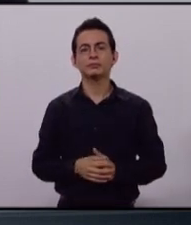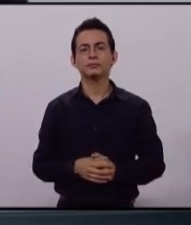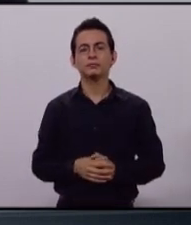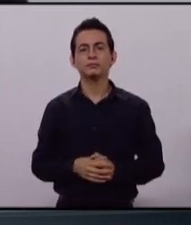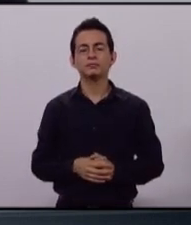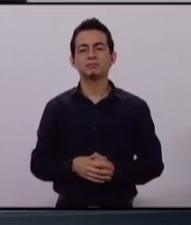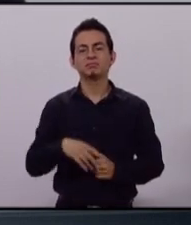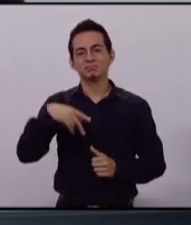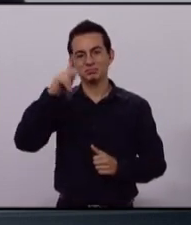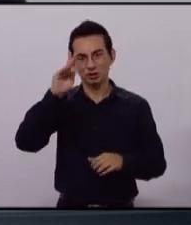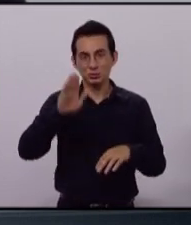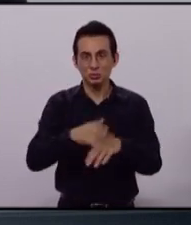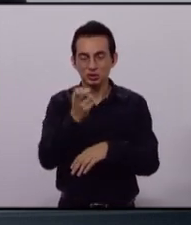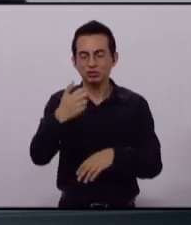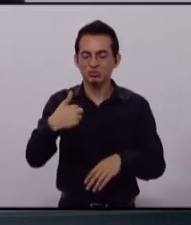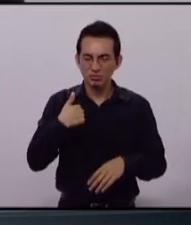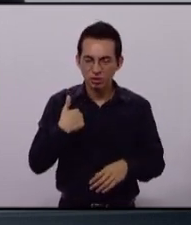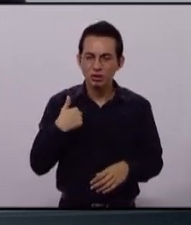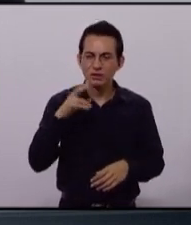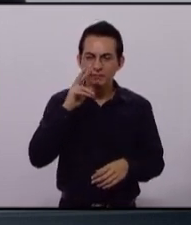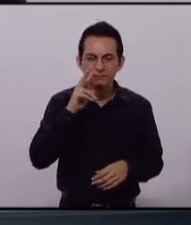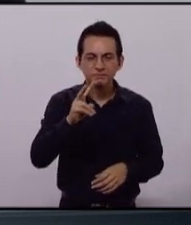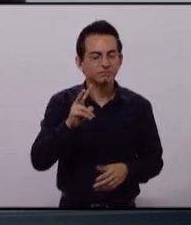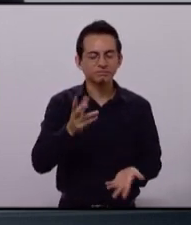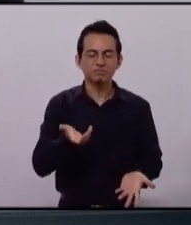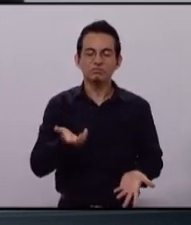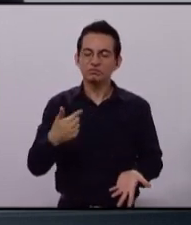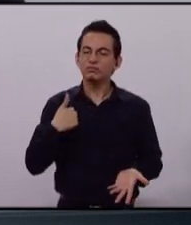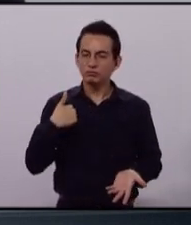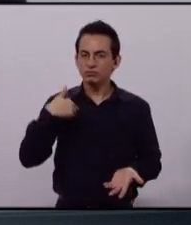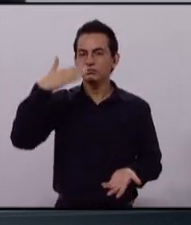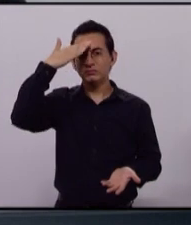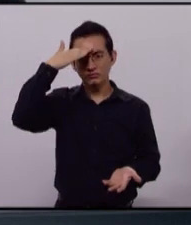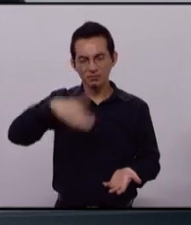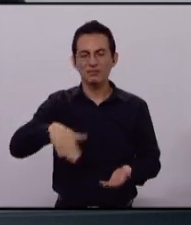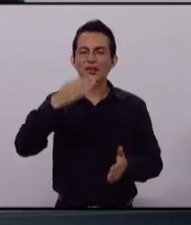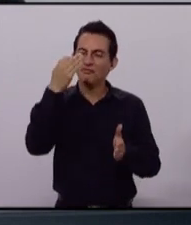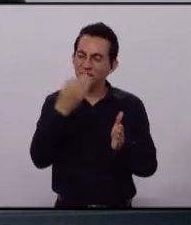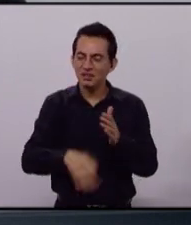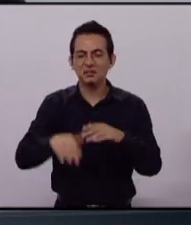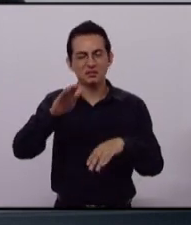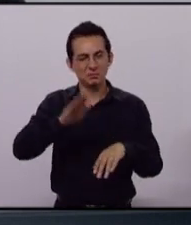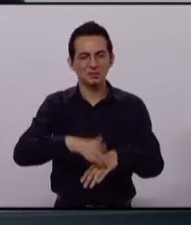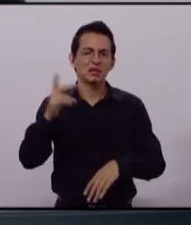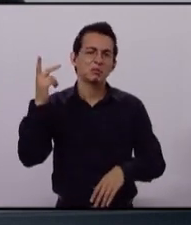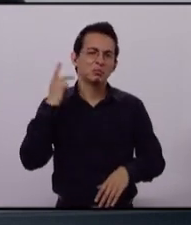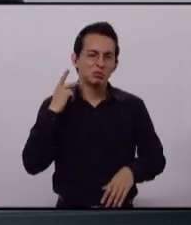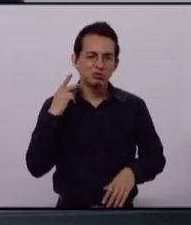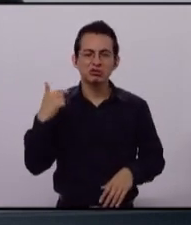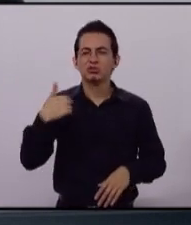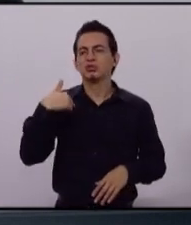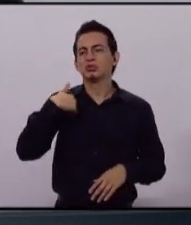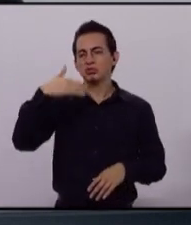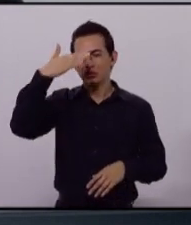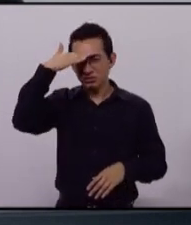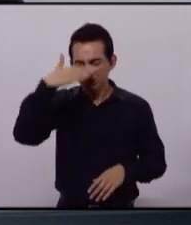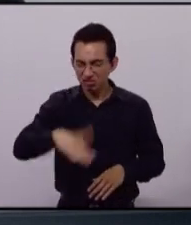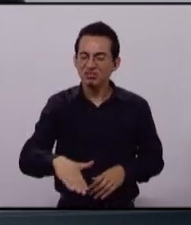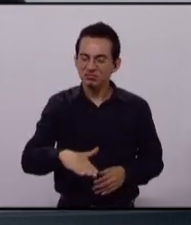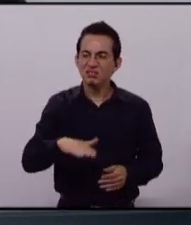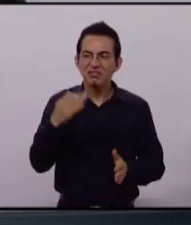pero no, no, creo que sé lo que le hace falta a los políticos, sé exactamente lo que le hace falta,